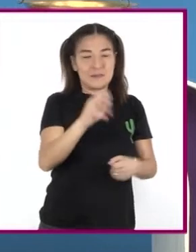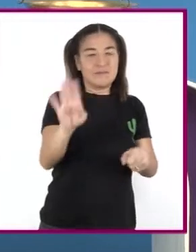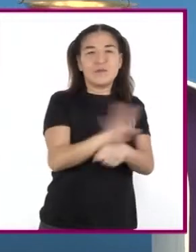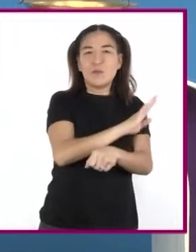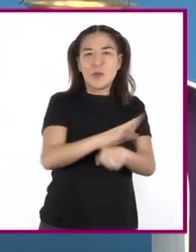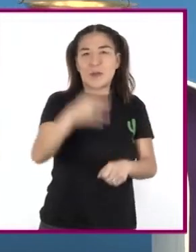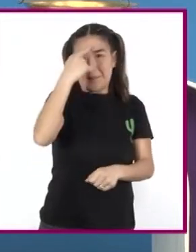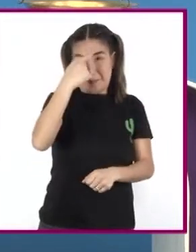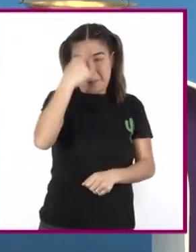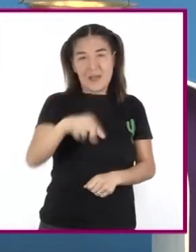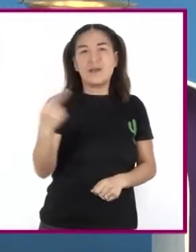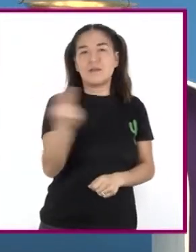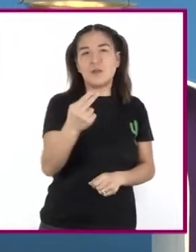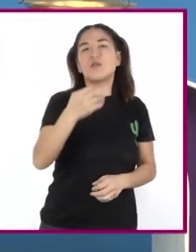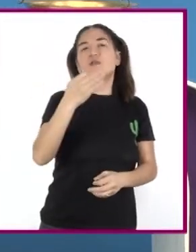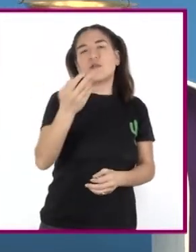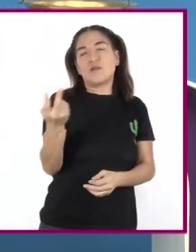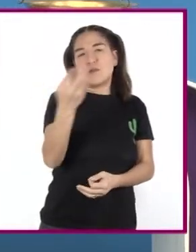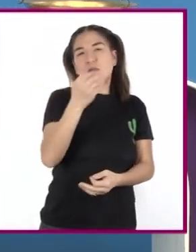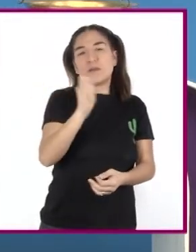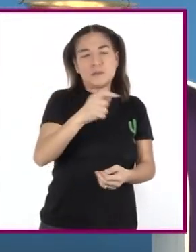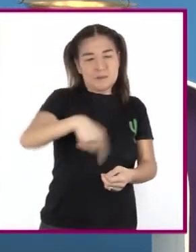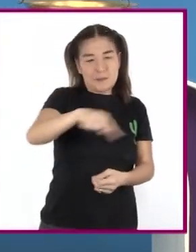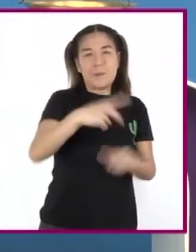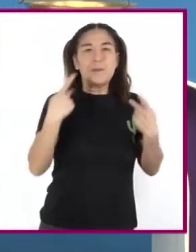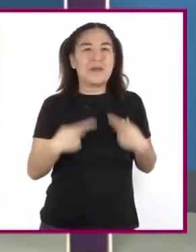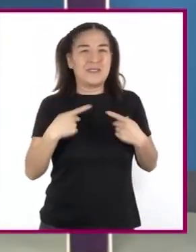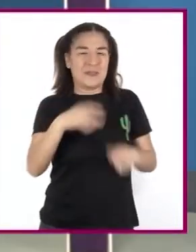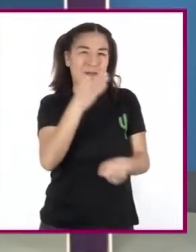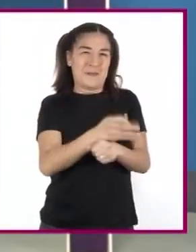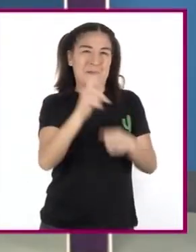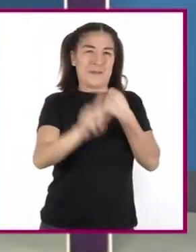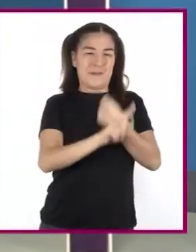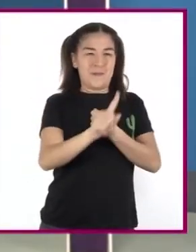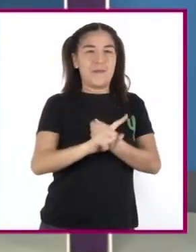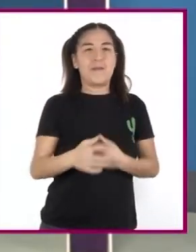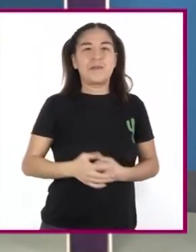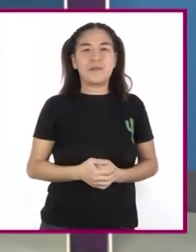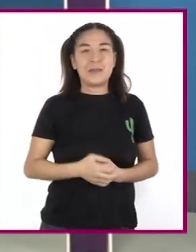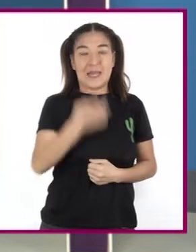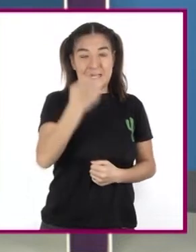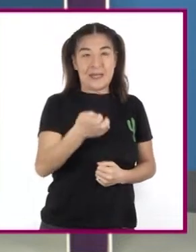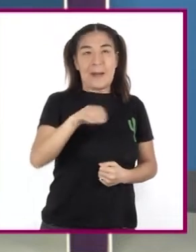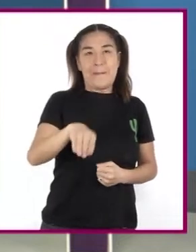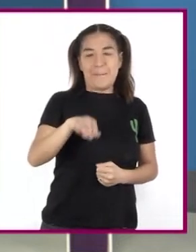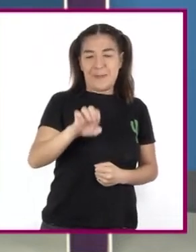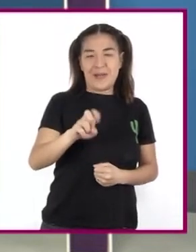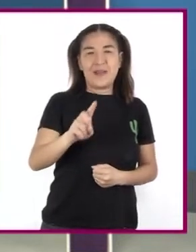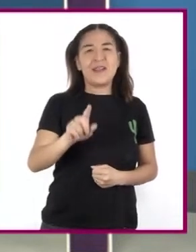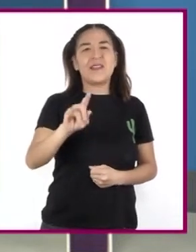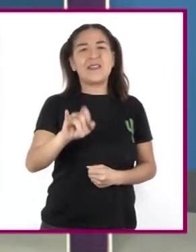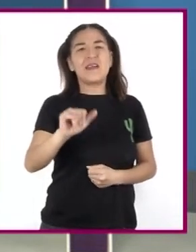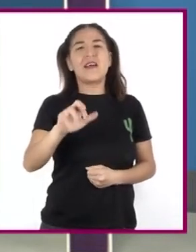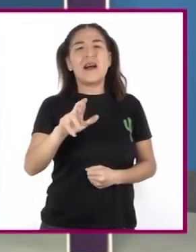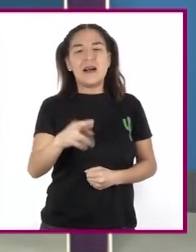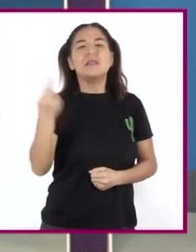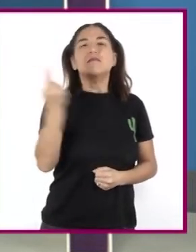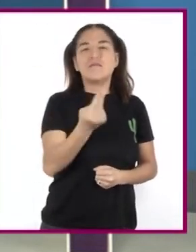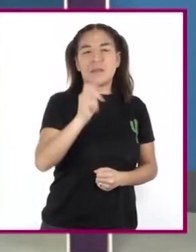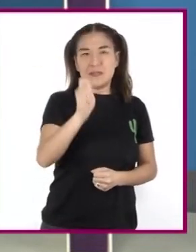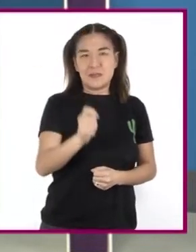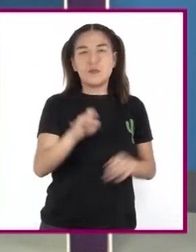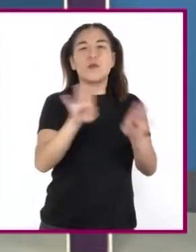Las necesidades De las partes En el conflicto Para mediar Es preciso Crear condiciones De